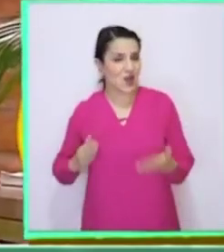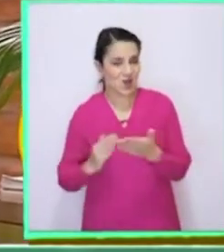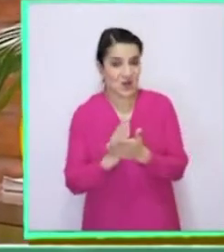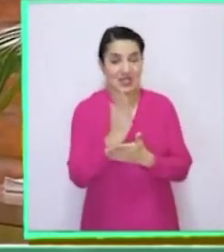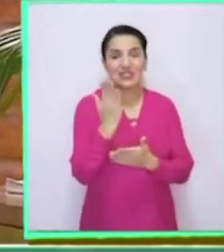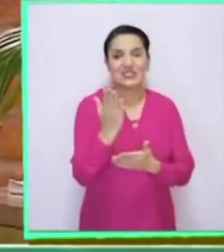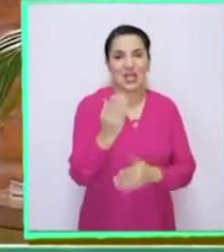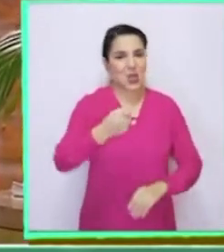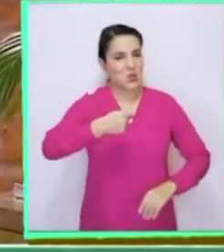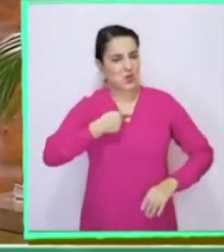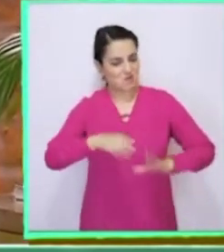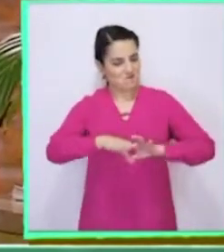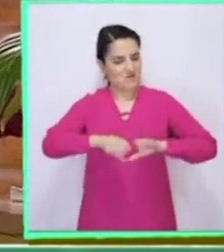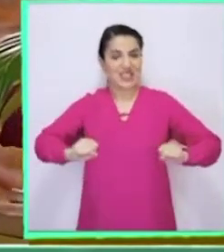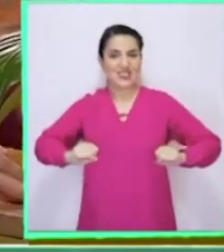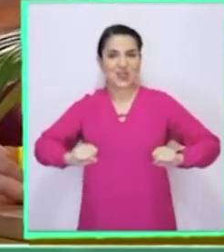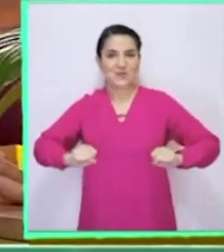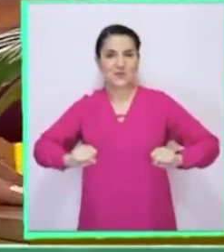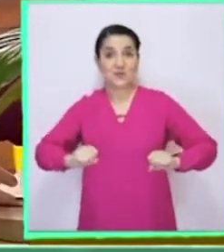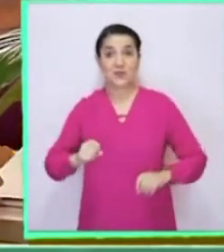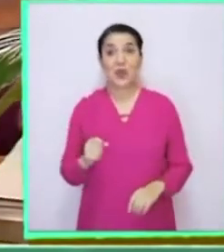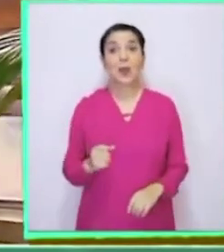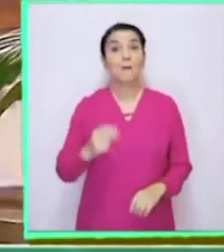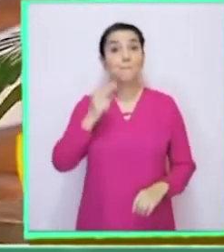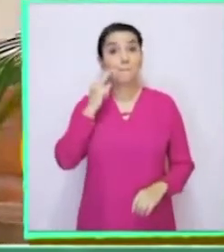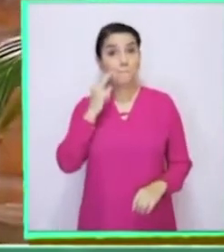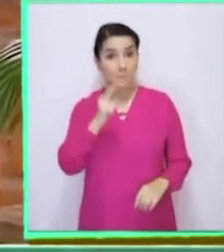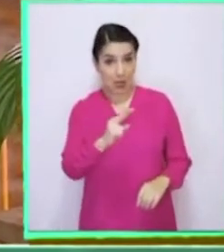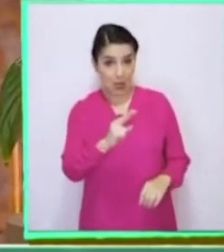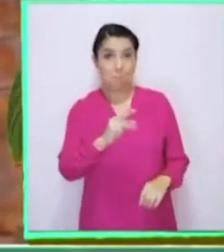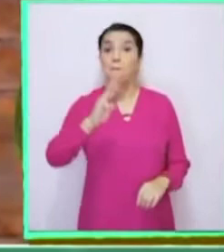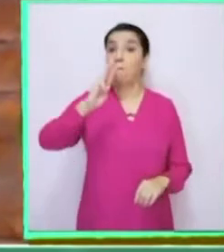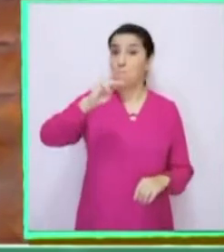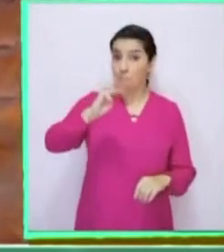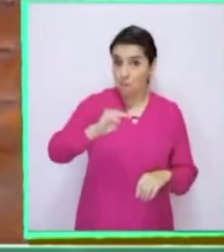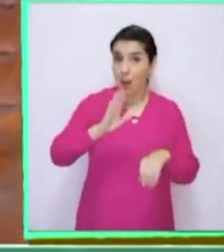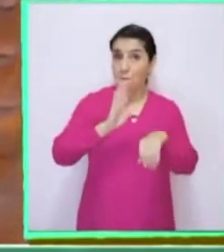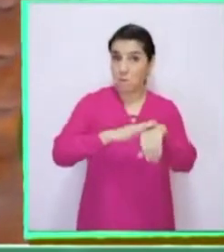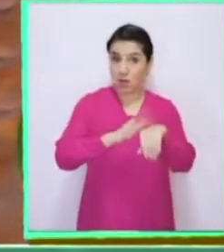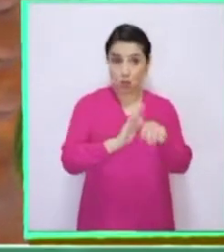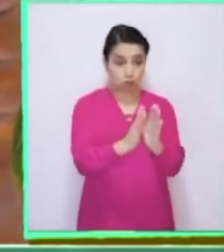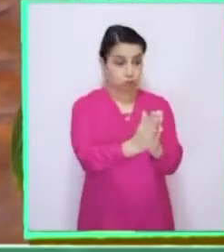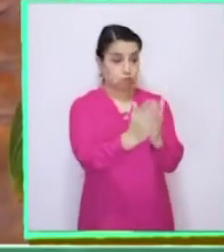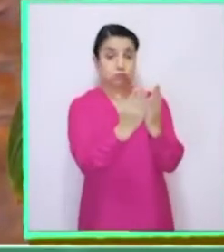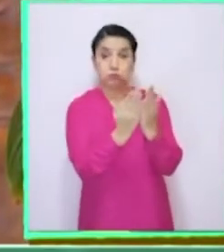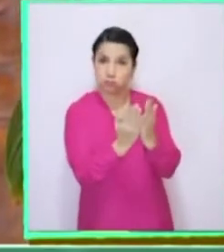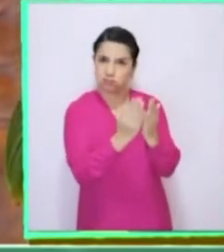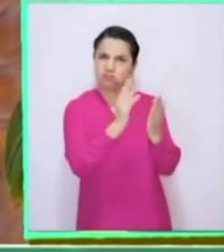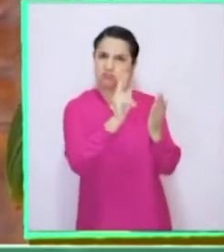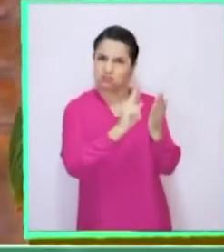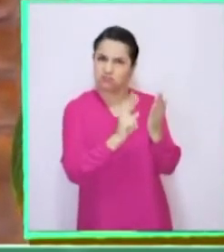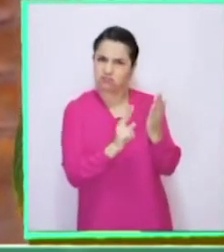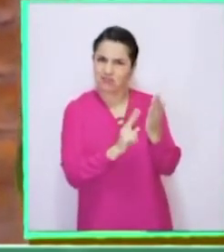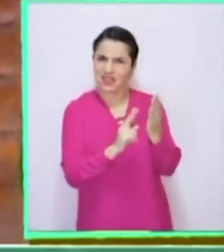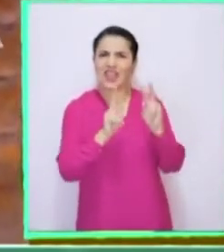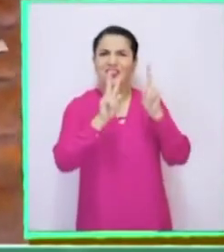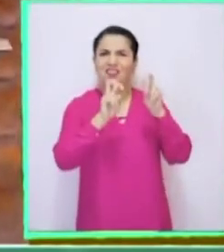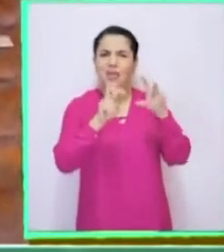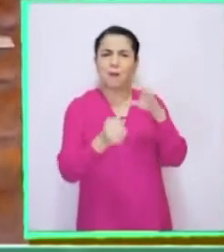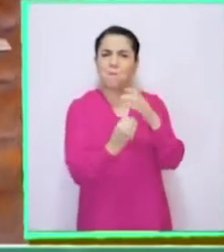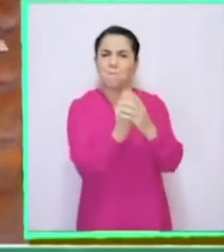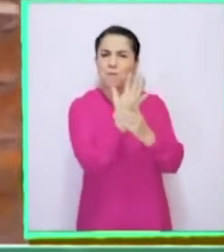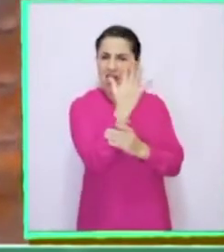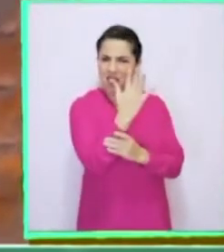Comencemos. Yo ya estoy lista. Y miren, mi mamá me prestó esta enciclopedia sobre las plantas que estoy